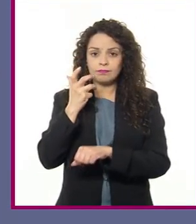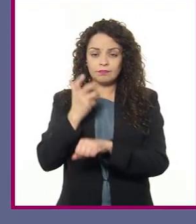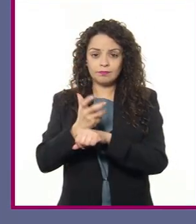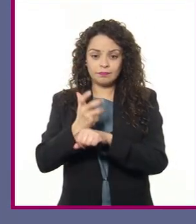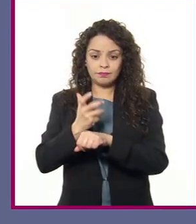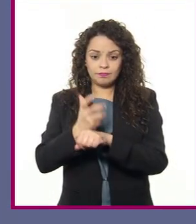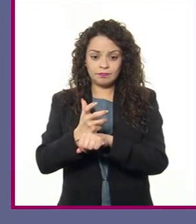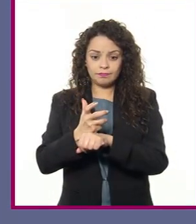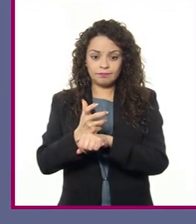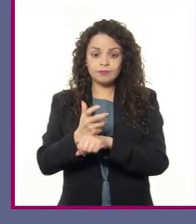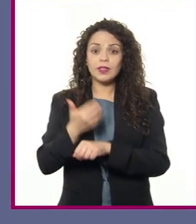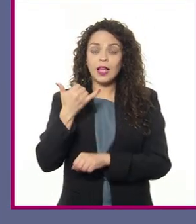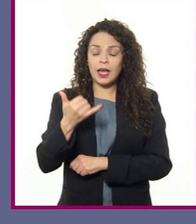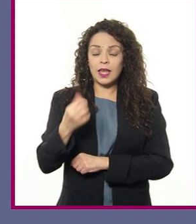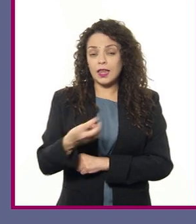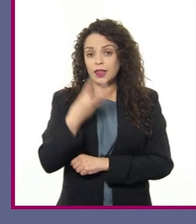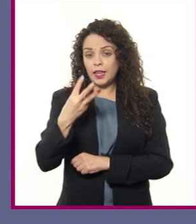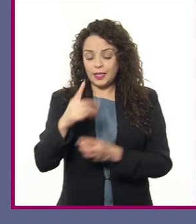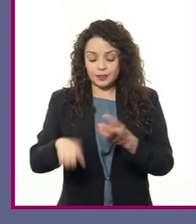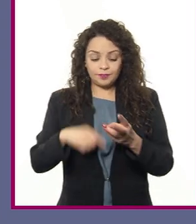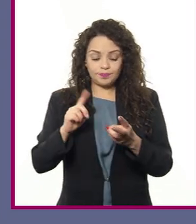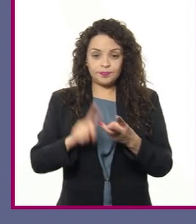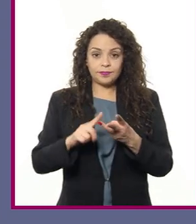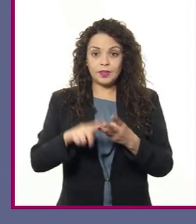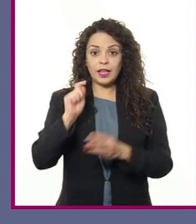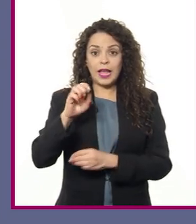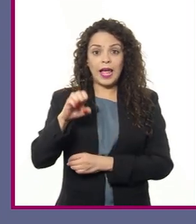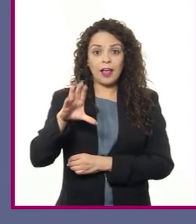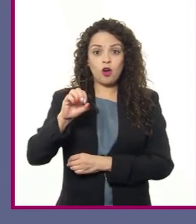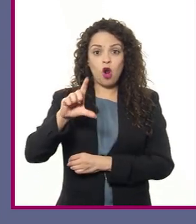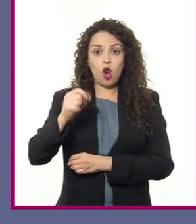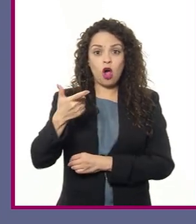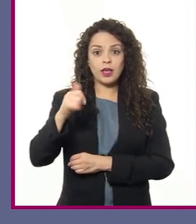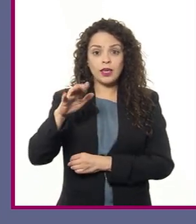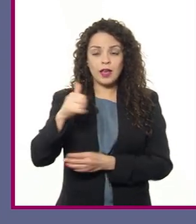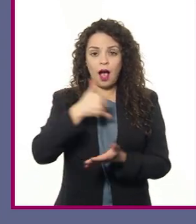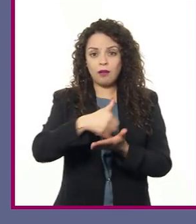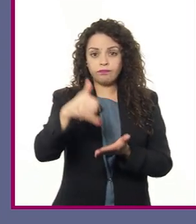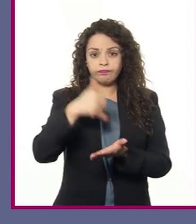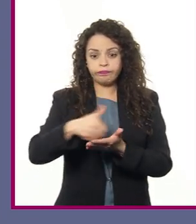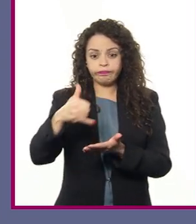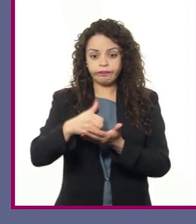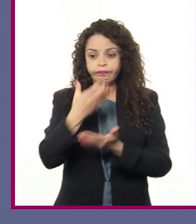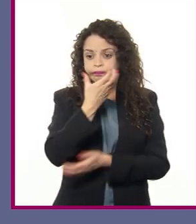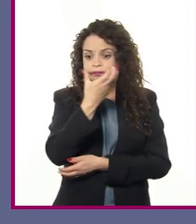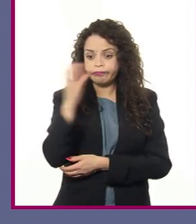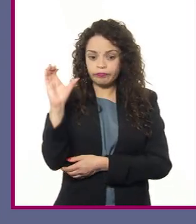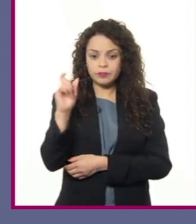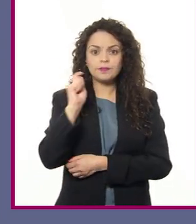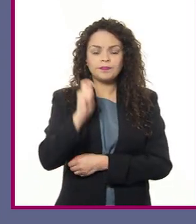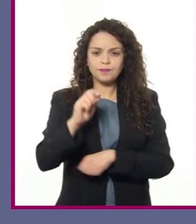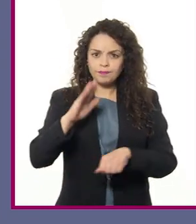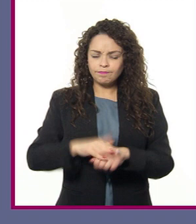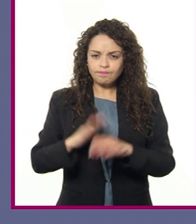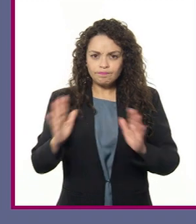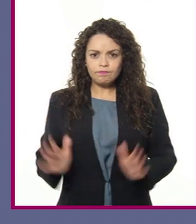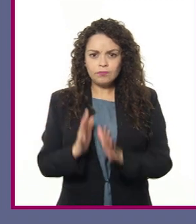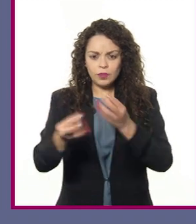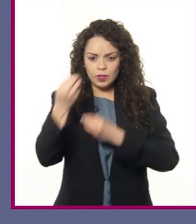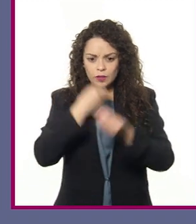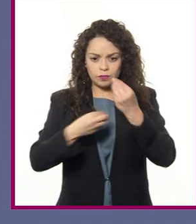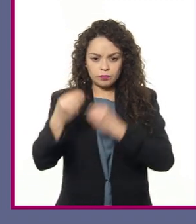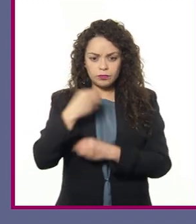Y 3. La agricultura ecológica, la cual impulsa la producción de alimentos, ocasionando menor